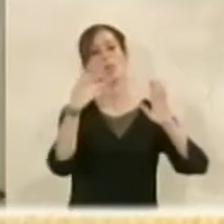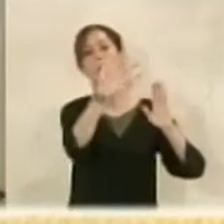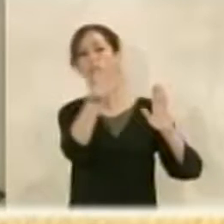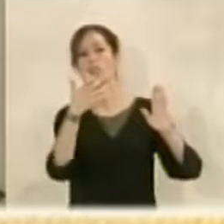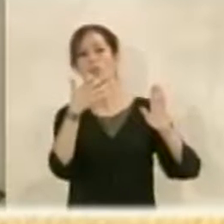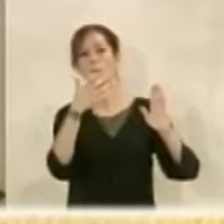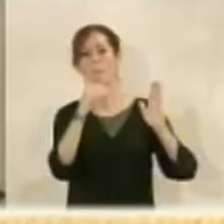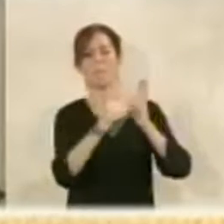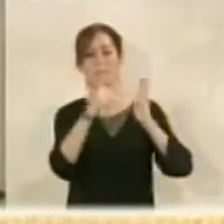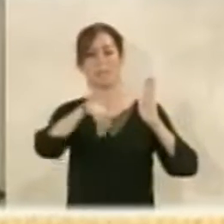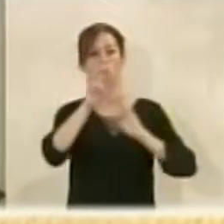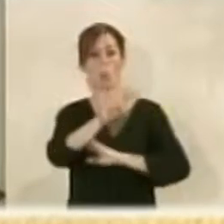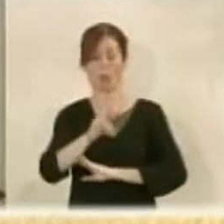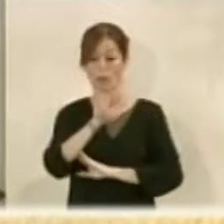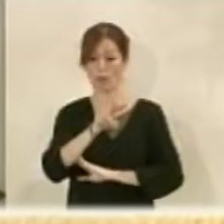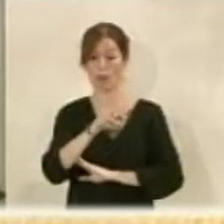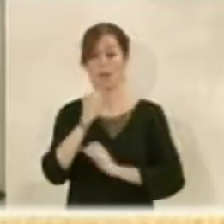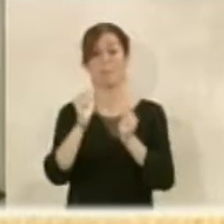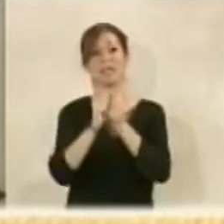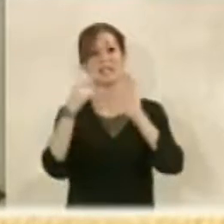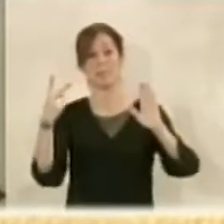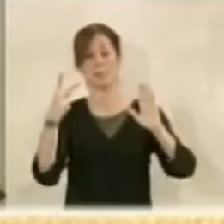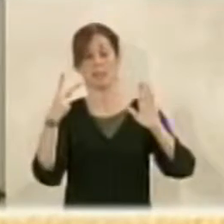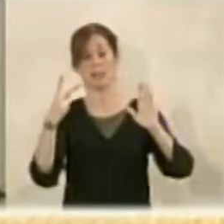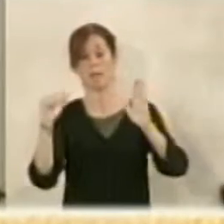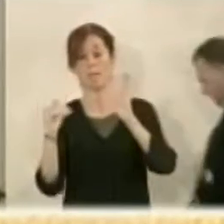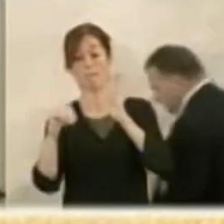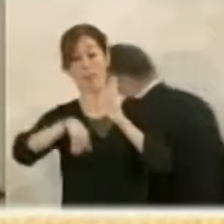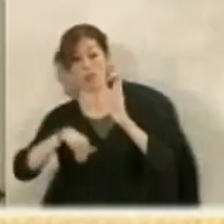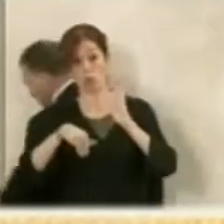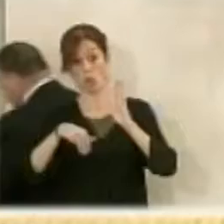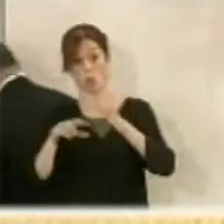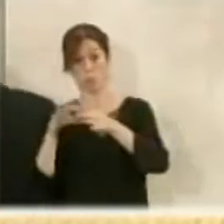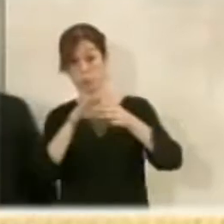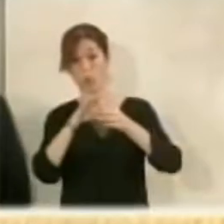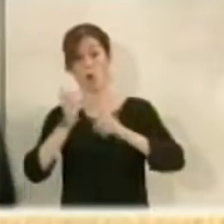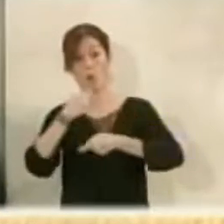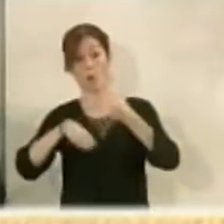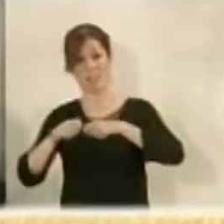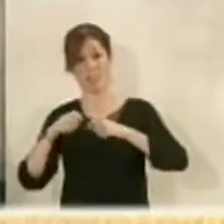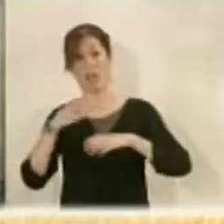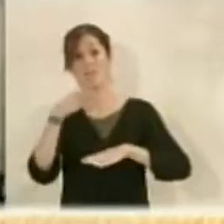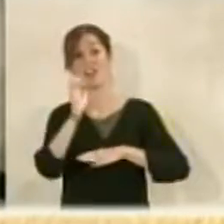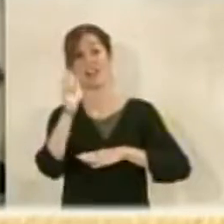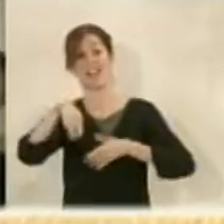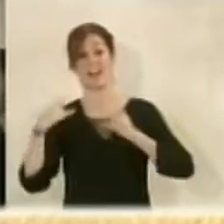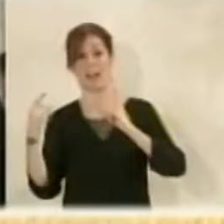27.198 corresponden a la comercial Belenram y 2.300 metros de techo corresponden al ayuntamiento.